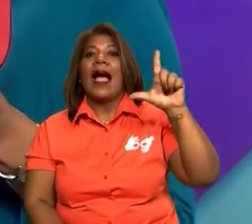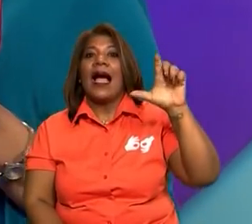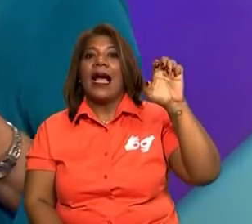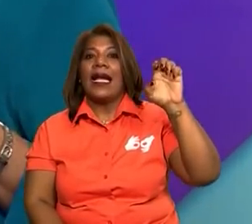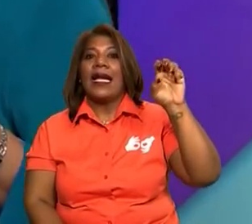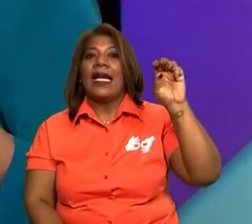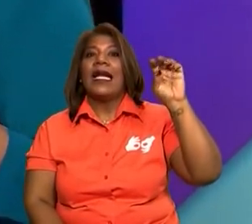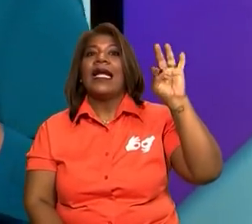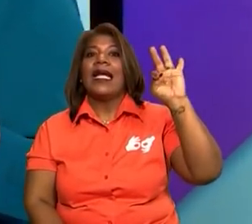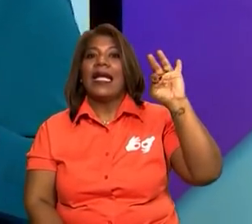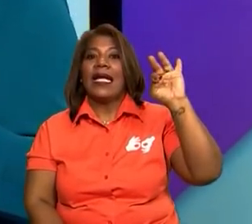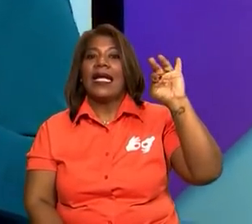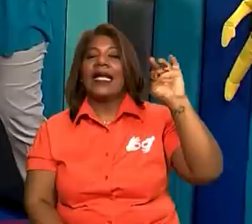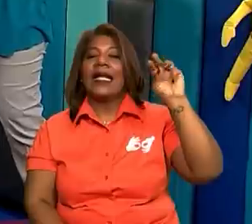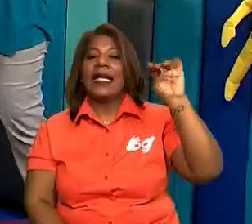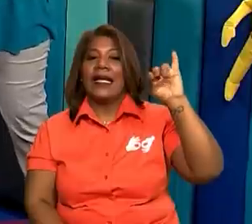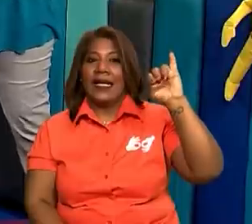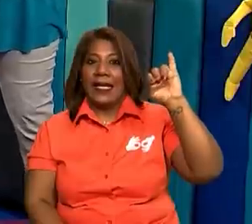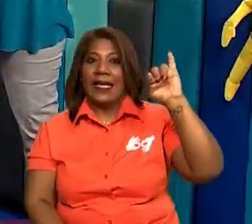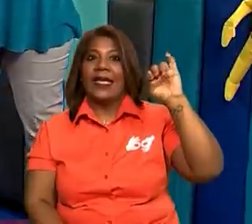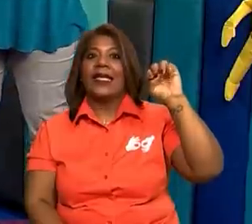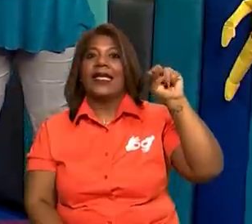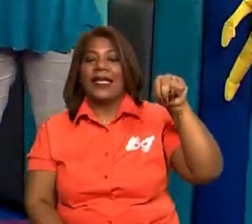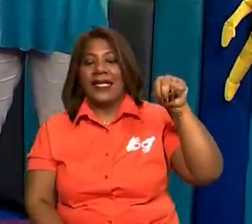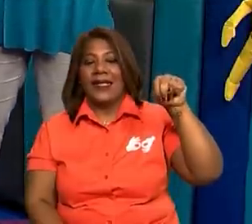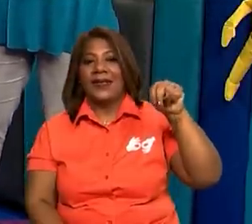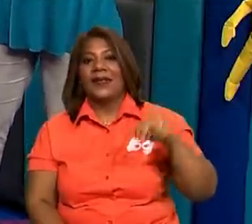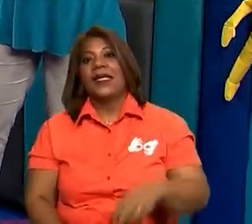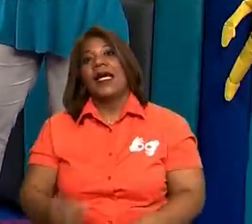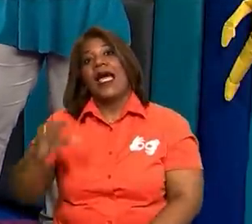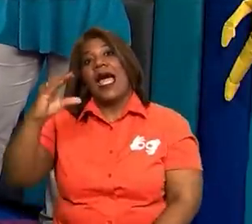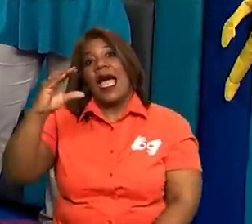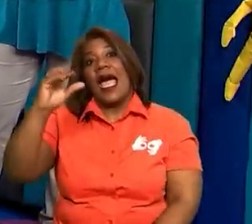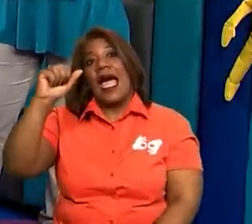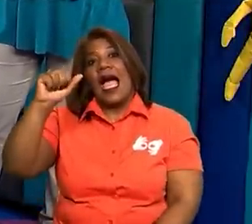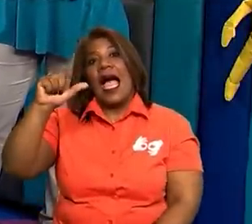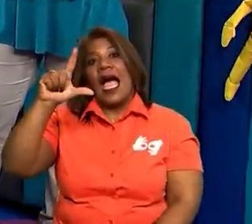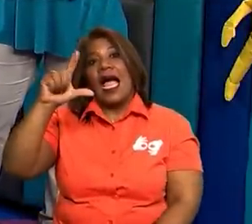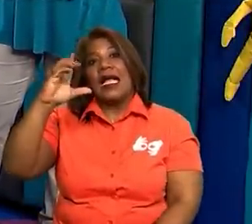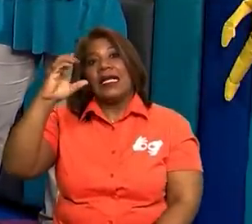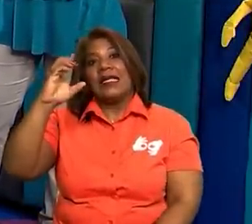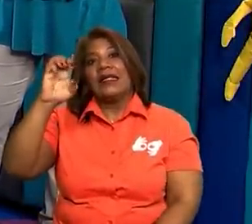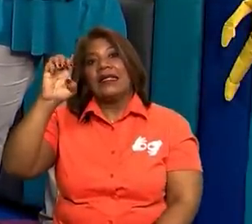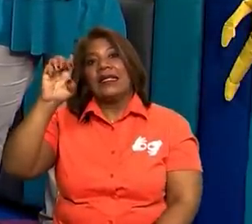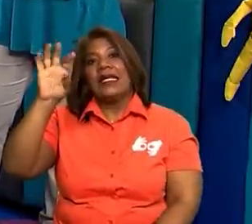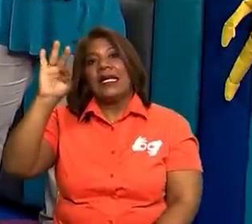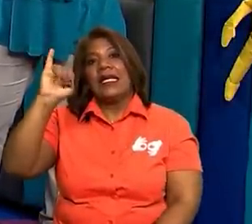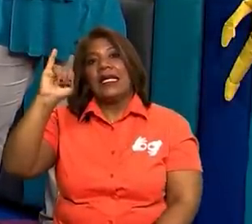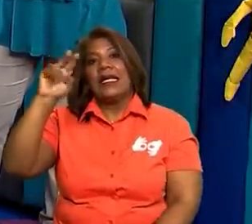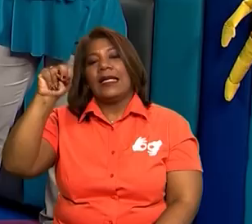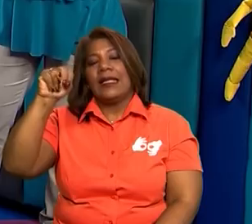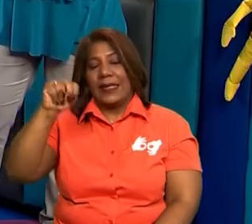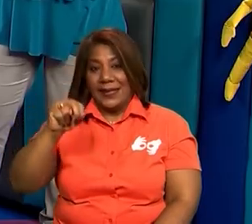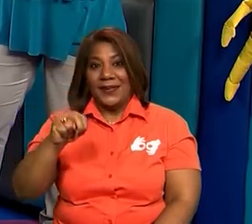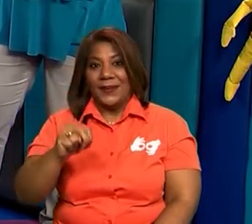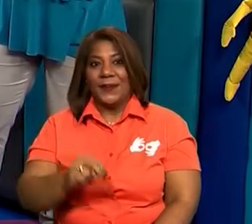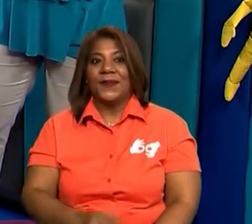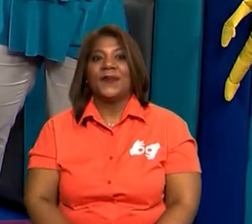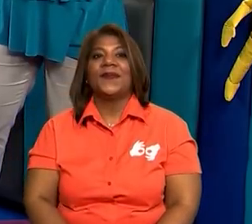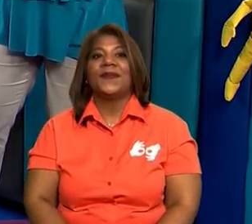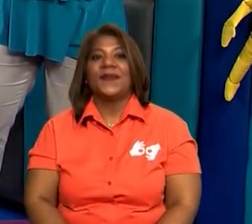la palabra calcetín la escriben al lado, para que tengan la escritura y la